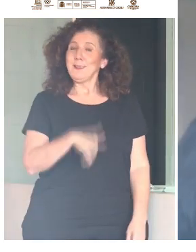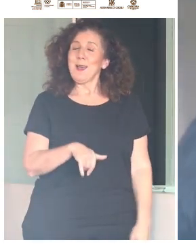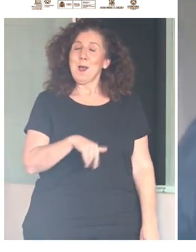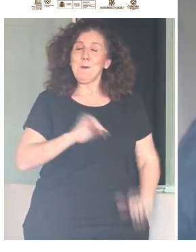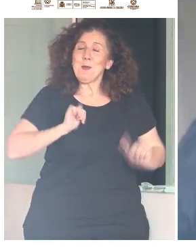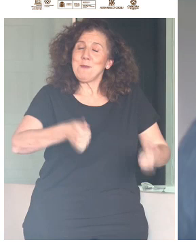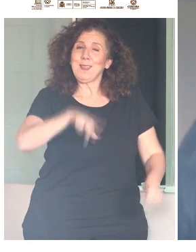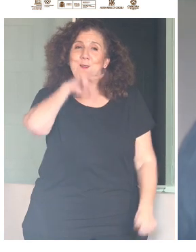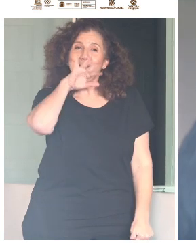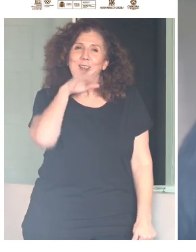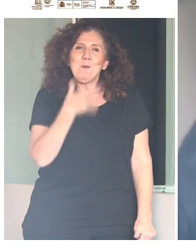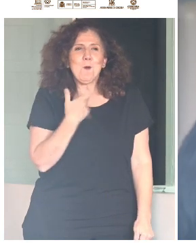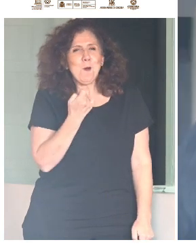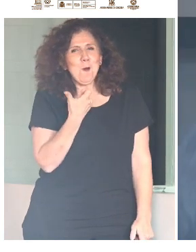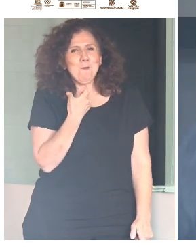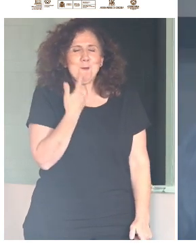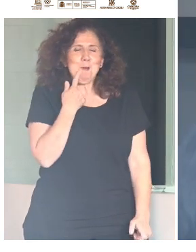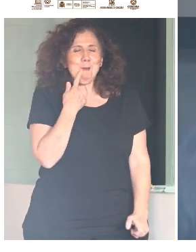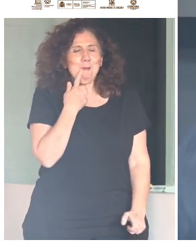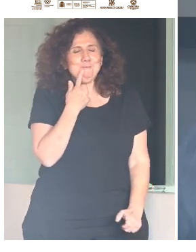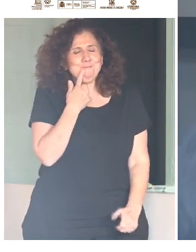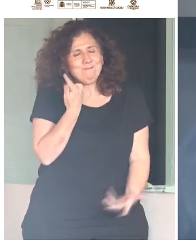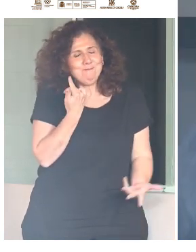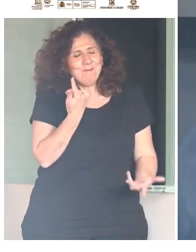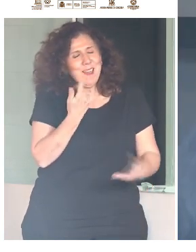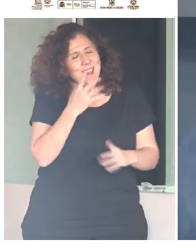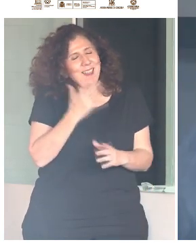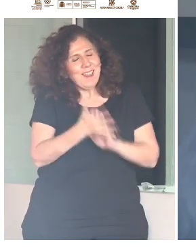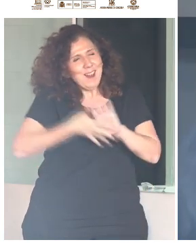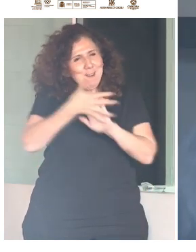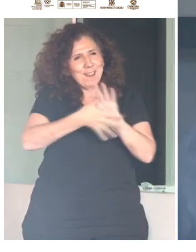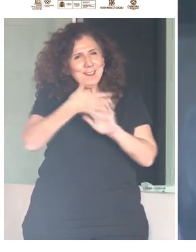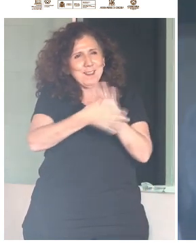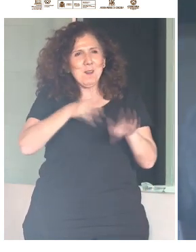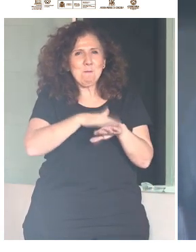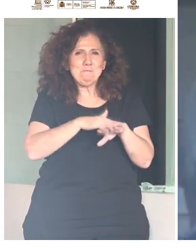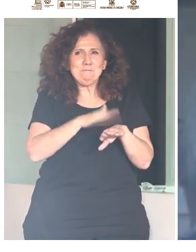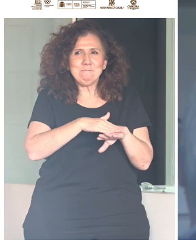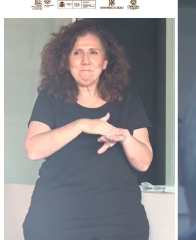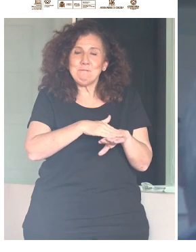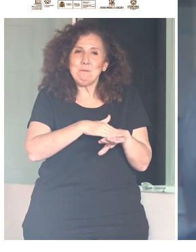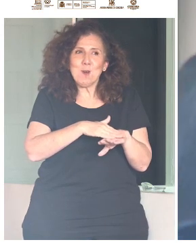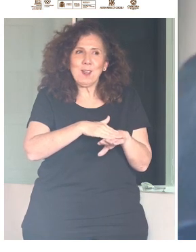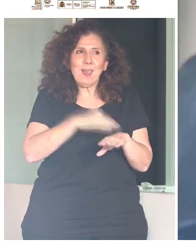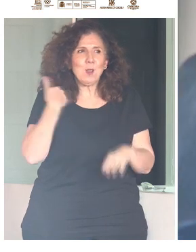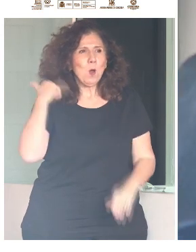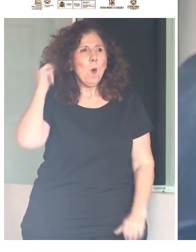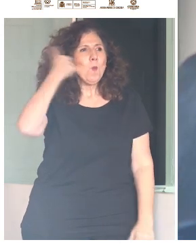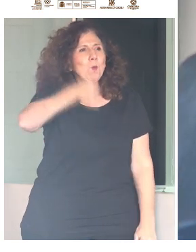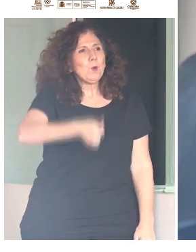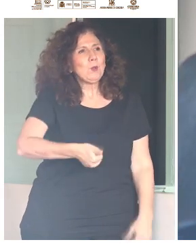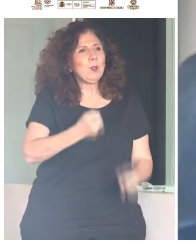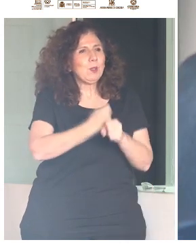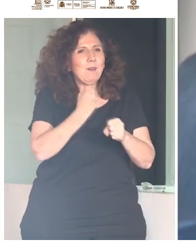Quería hacer este guiño a la lengua de signos porque, bueno, pues he estado trabajando muchos años con personas sordas y,